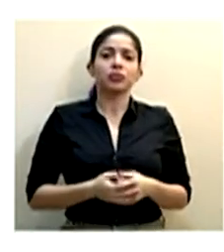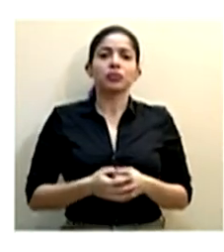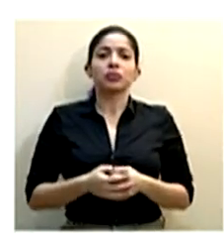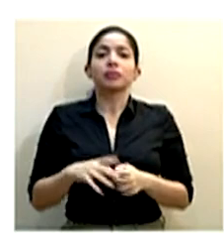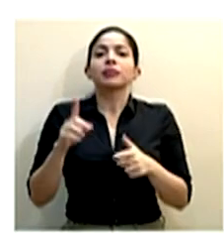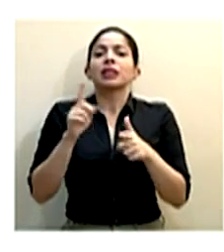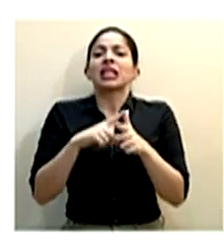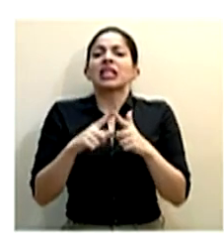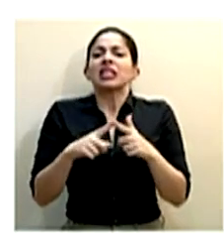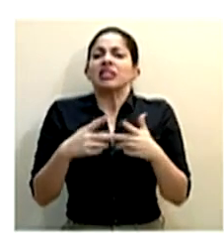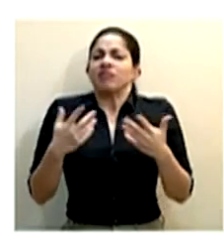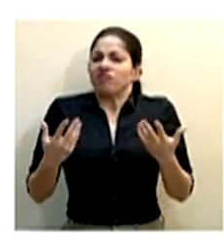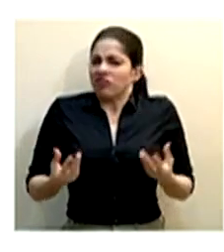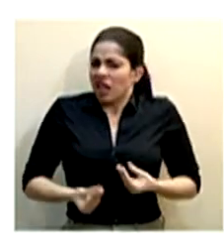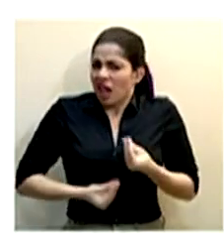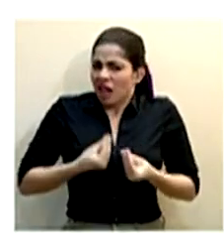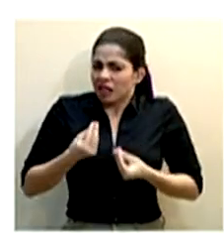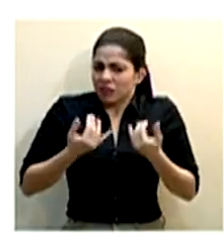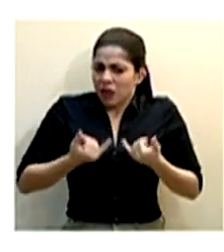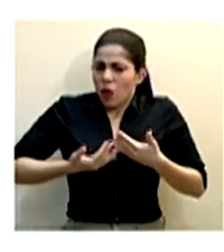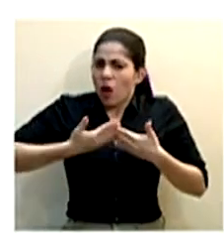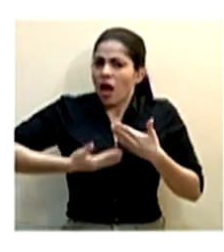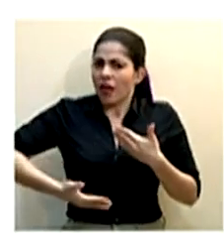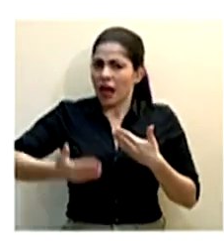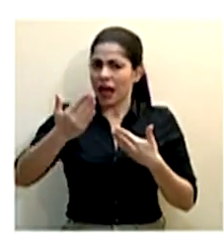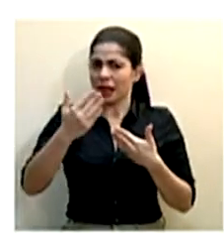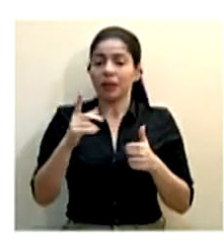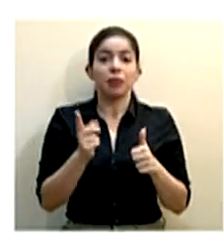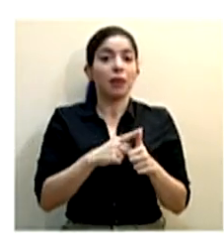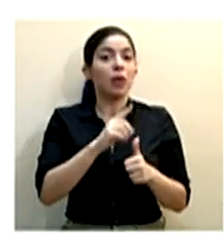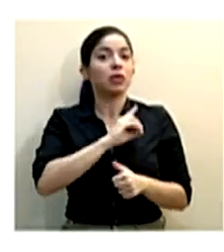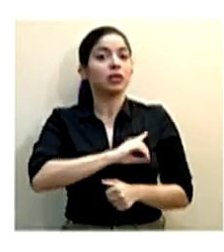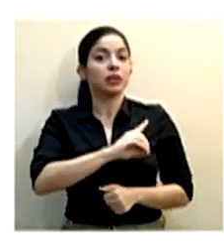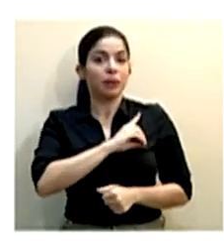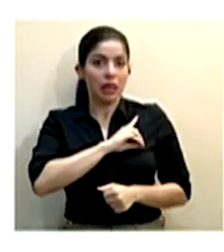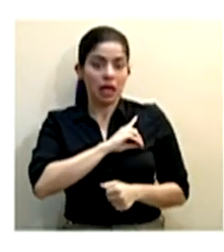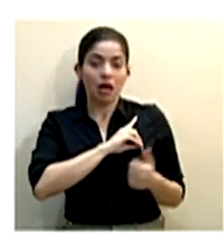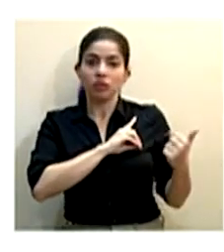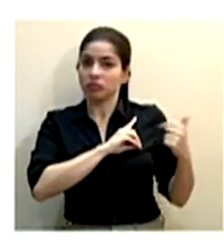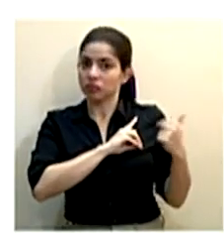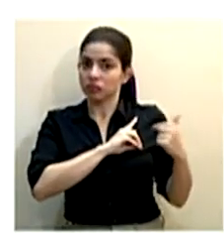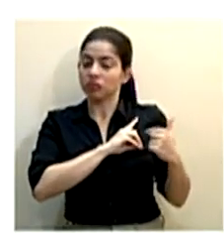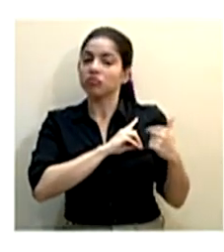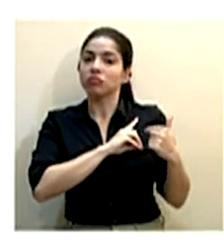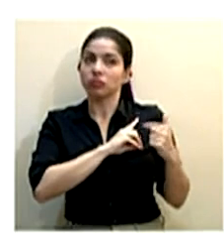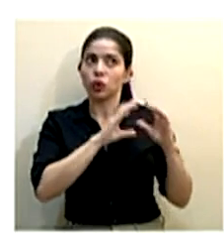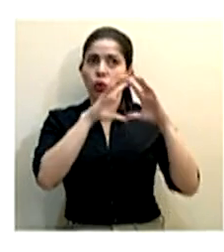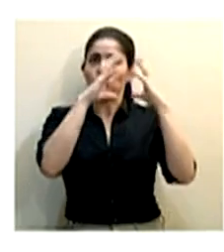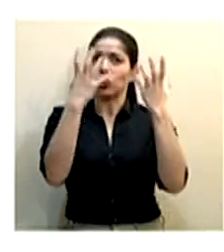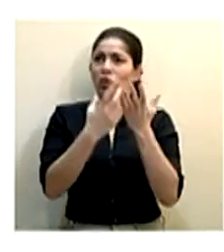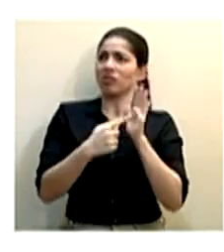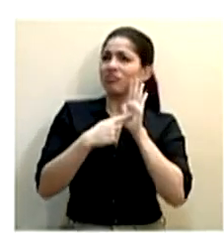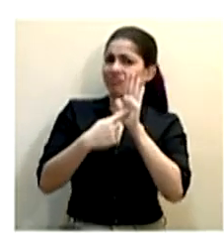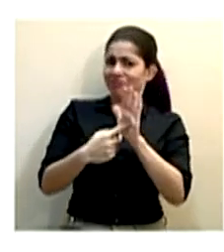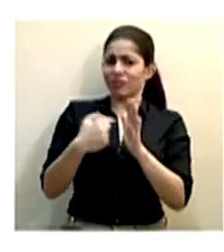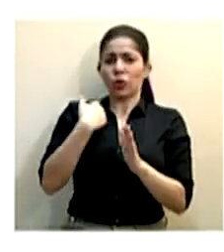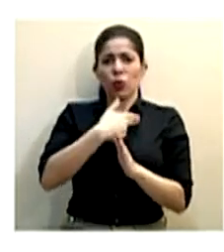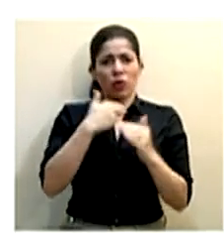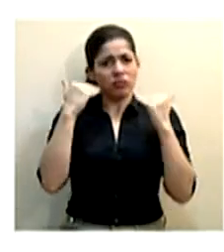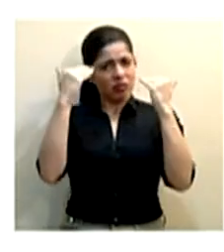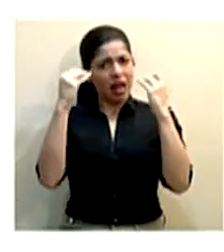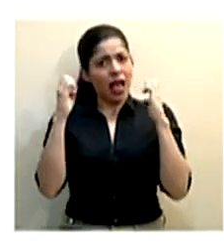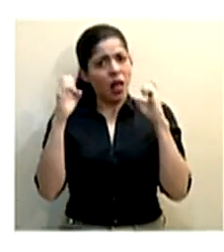Entonces, ¿qué hacemos? ¿Qué hacemos en adelante? Bueno, disciplina. Sigamos demostrándole al mundo nuestro alto nivel de educación,